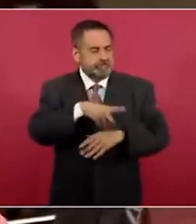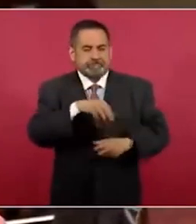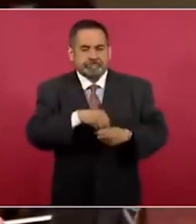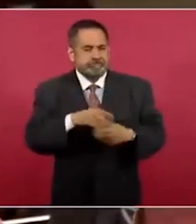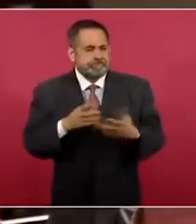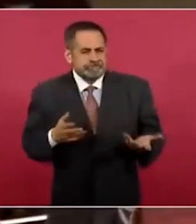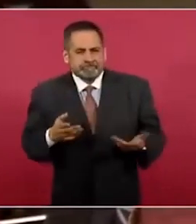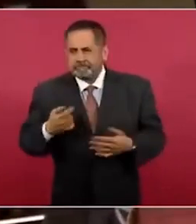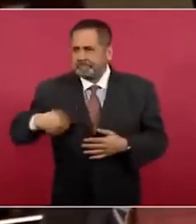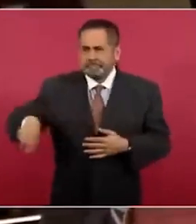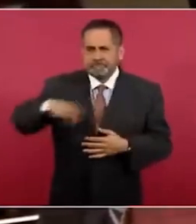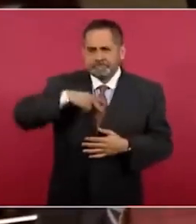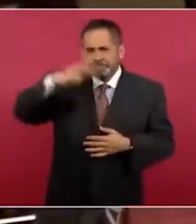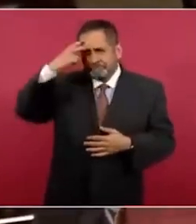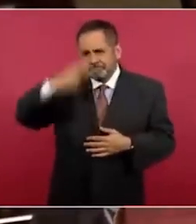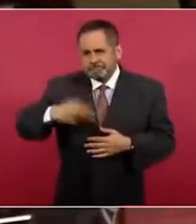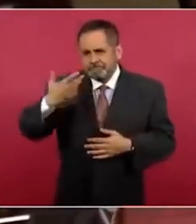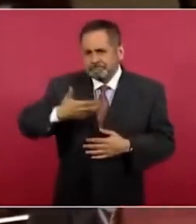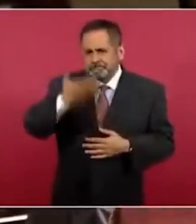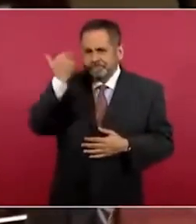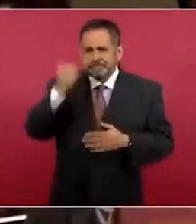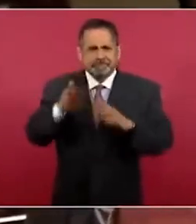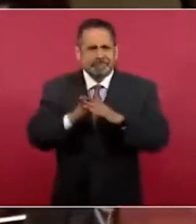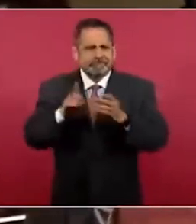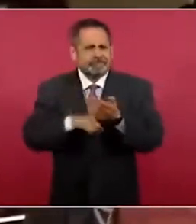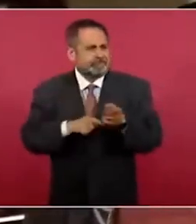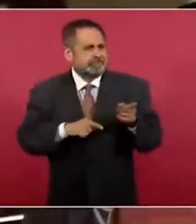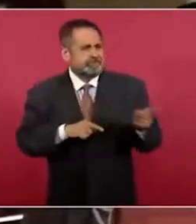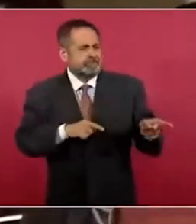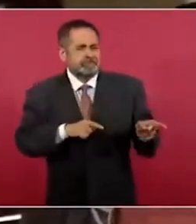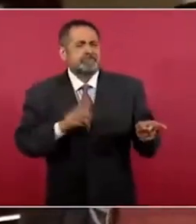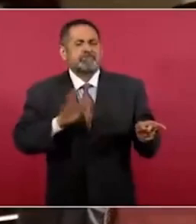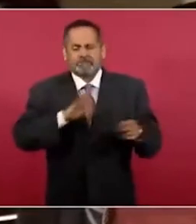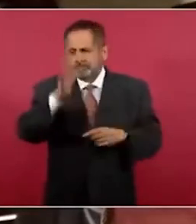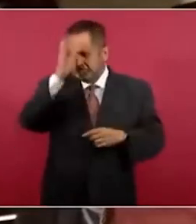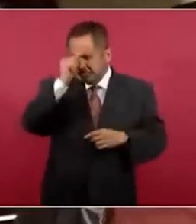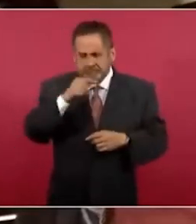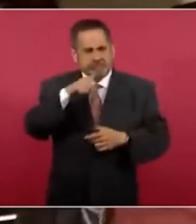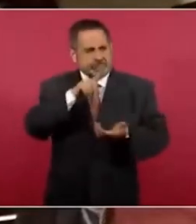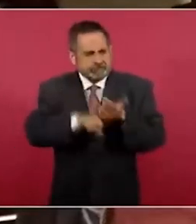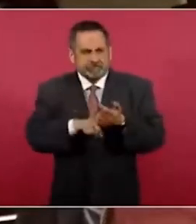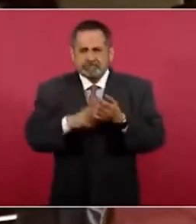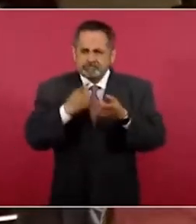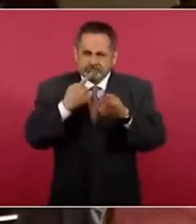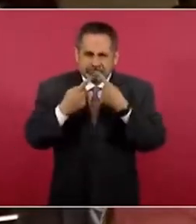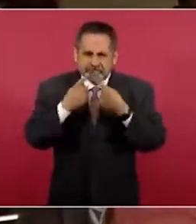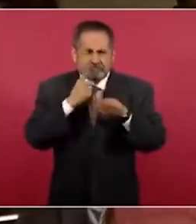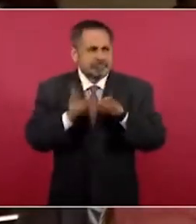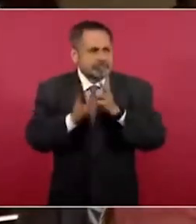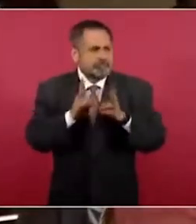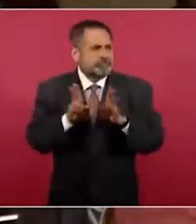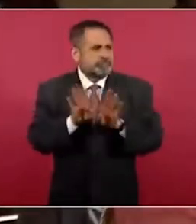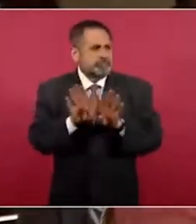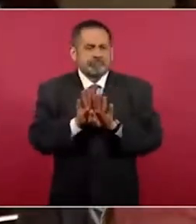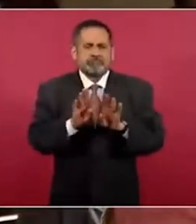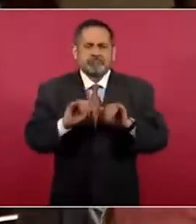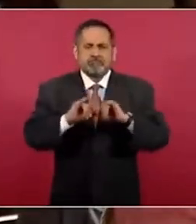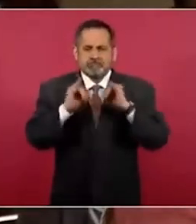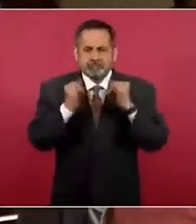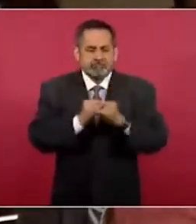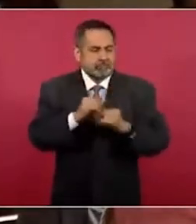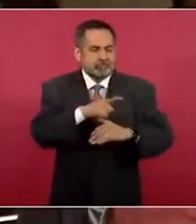no sabemos los mexicanos cuáles son los acuerdos, cuáles son las pláticas, cada cuando se reúnen. Sí ha habido